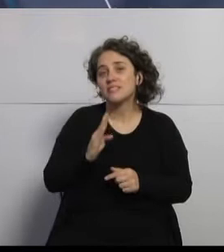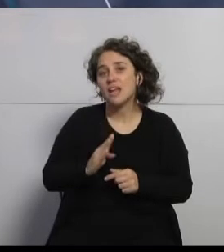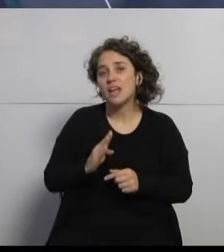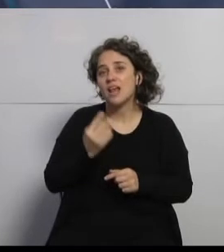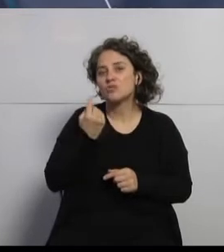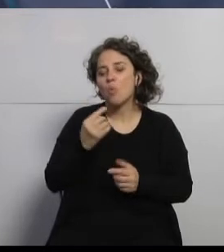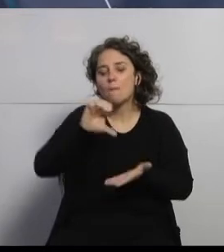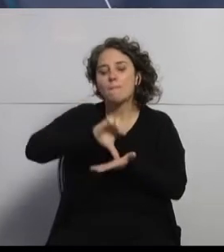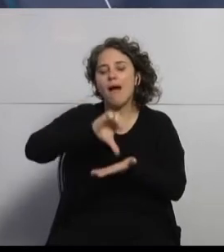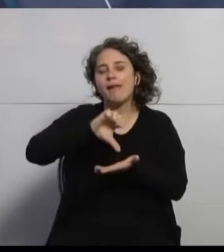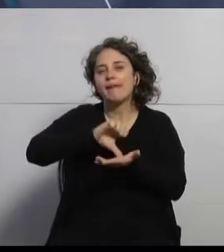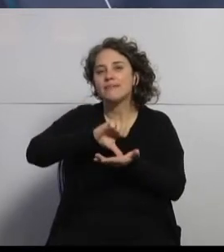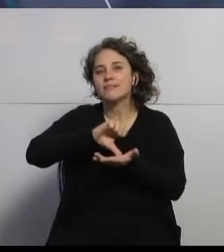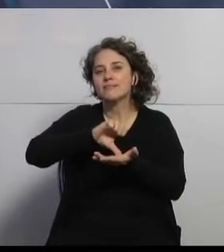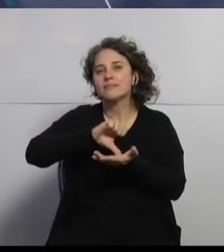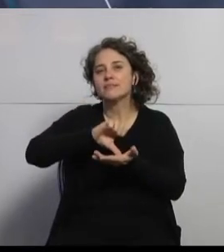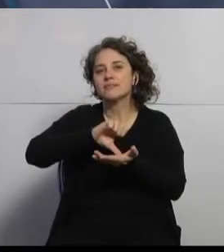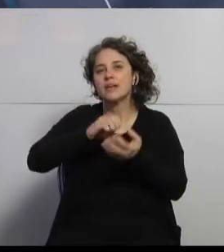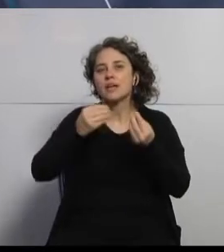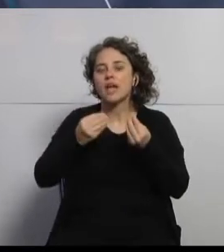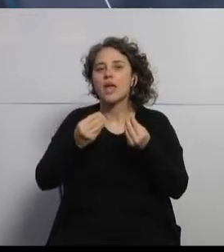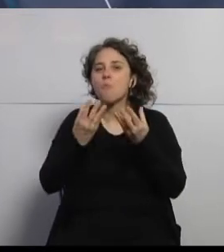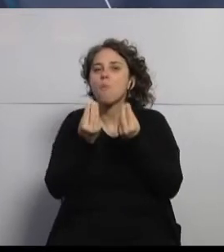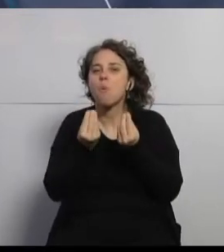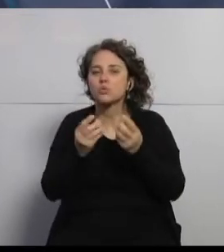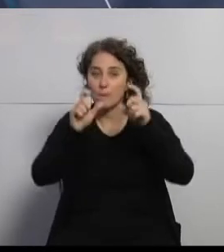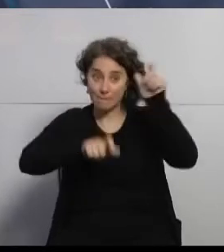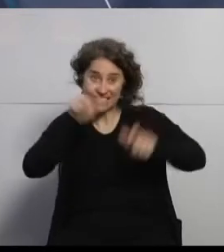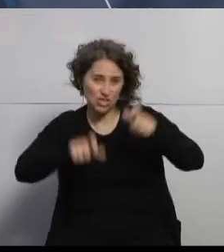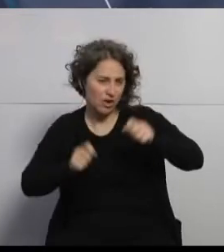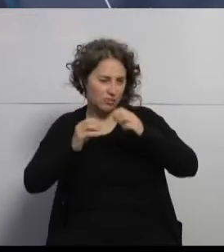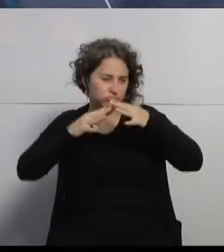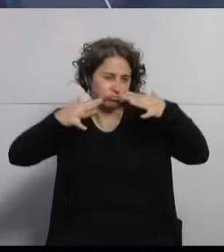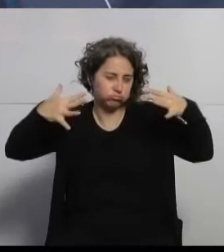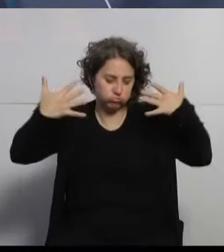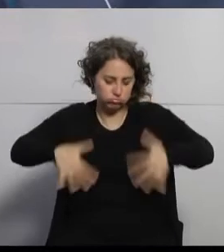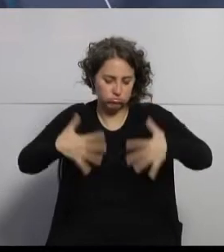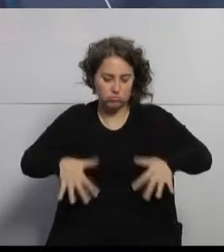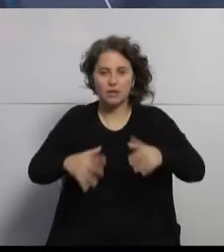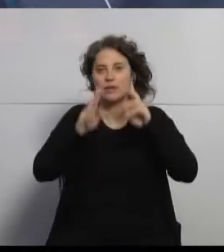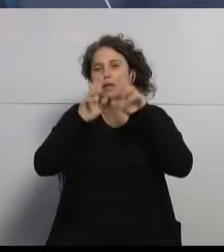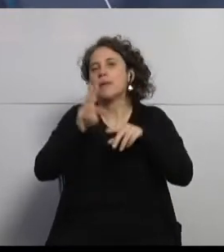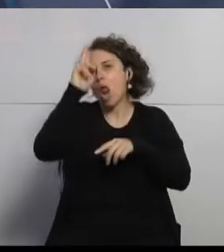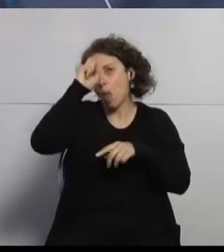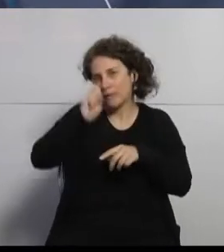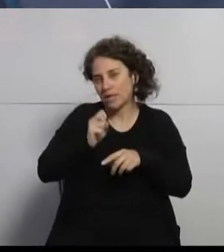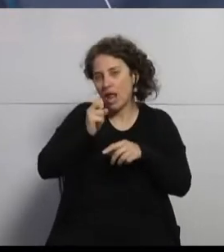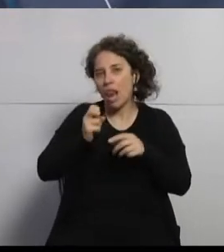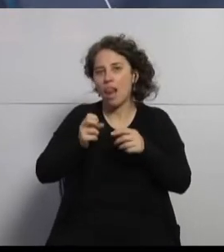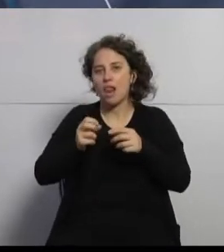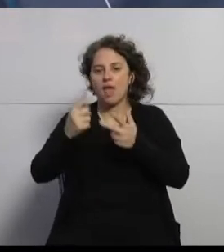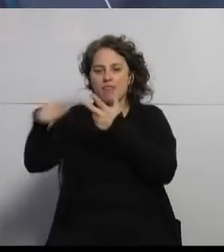es un país donde la densidad todo es grande Hospital Albert Einstein han